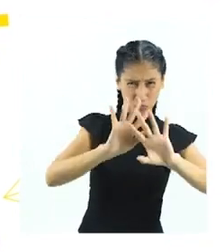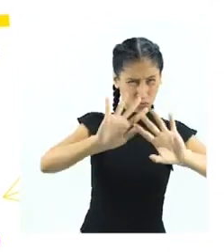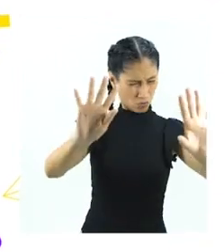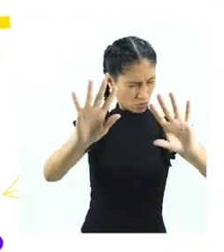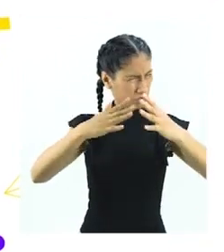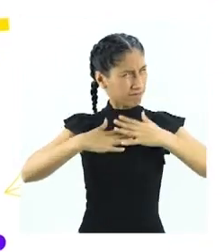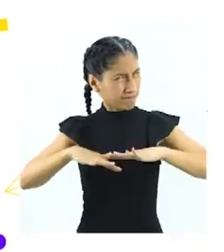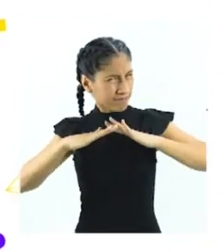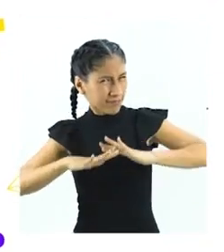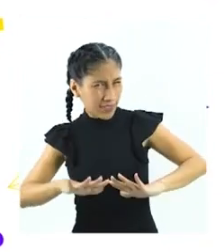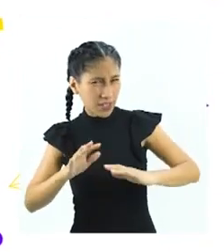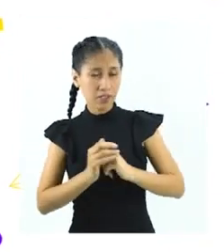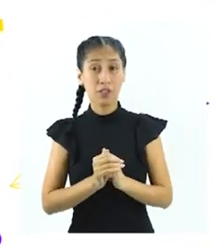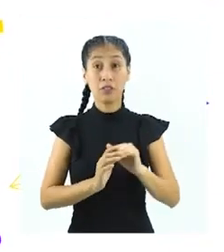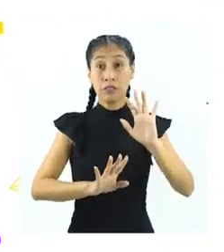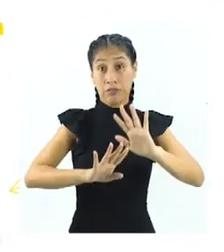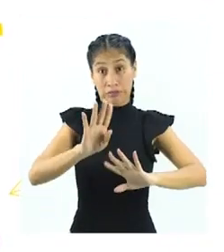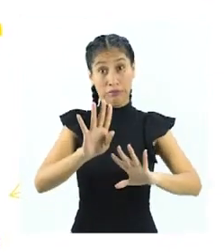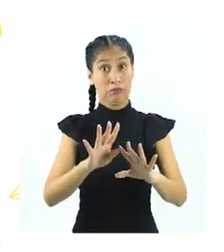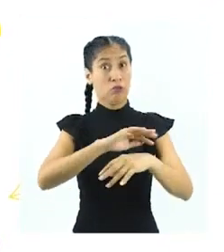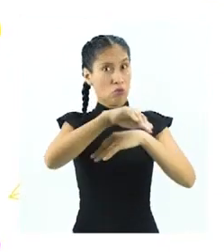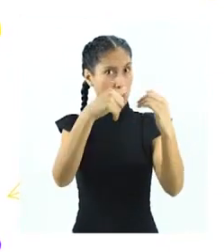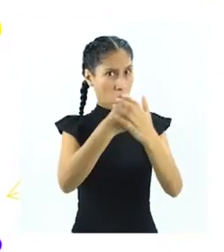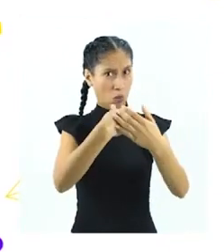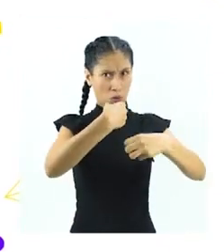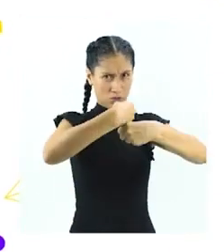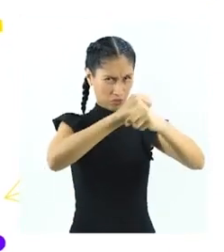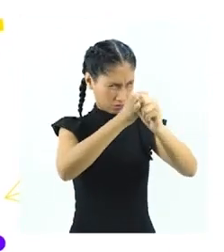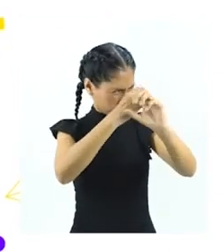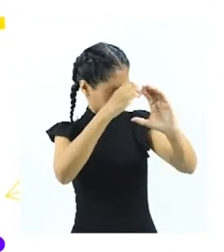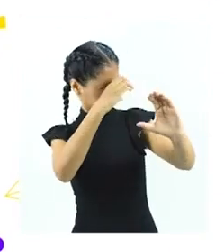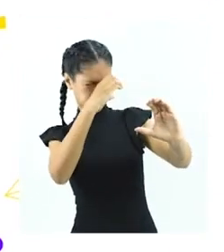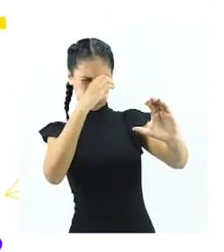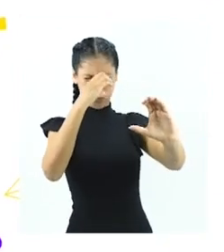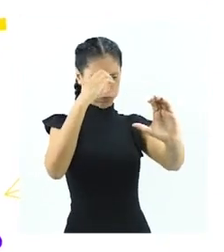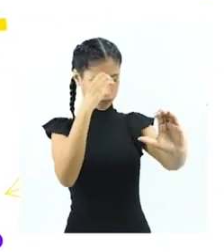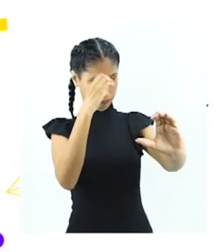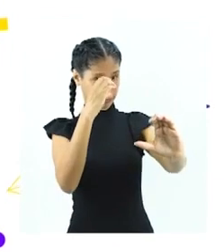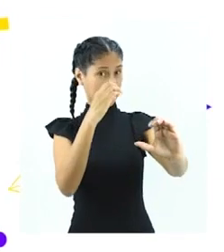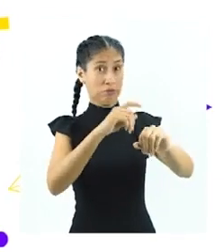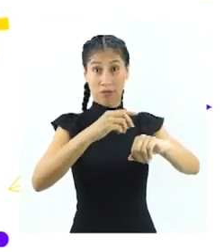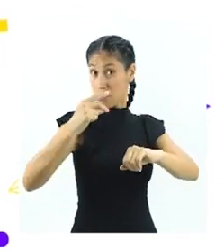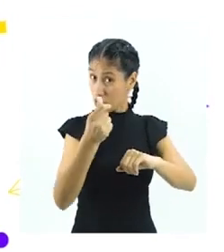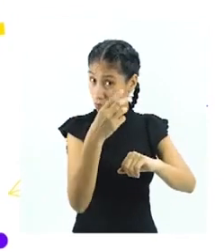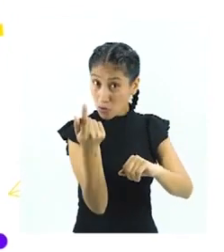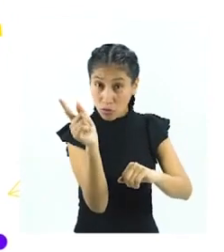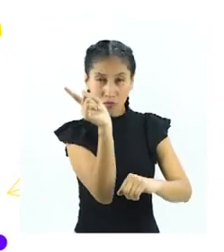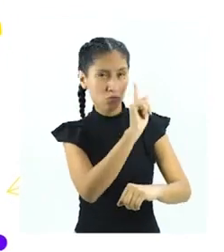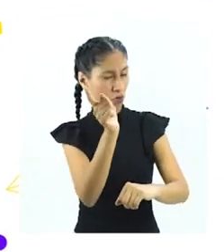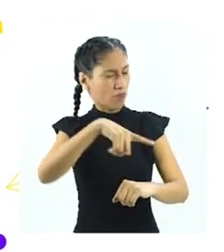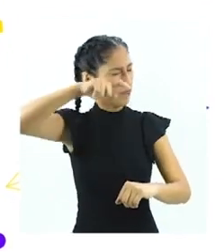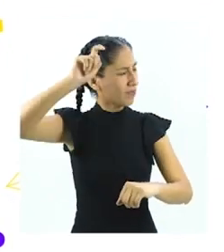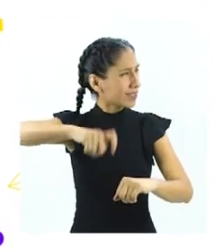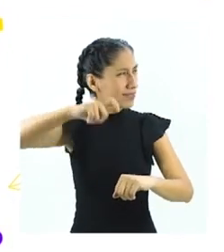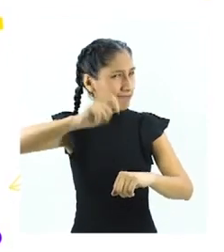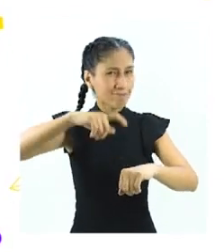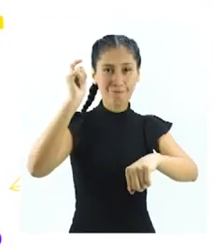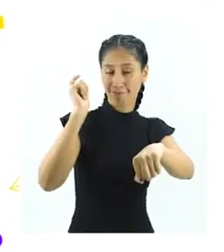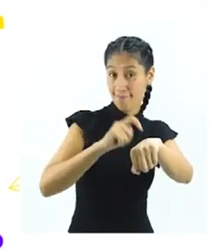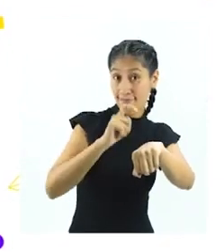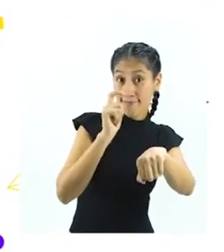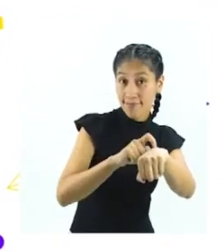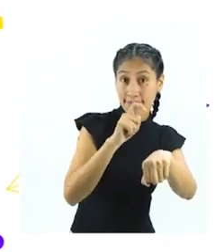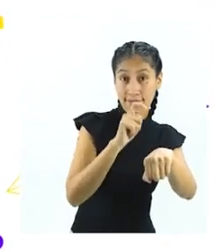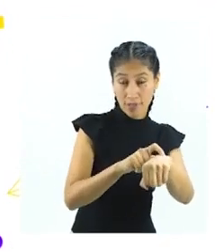ciencia el método científico es un trabajo de largo aliento. Esto implica tiempo y perseverancia. Porque